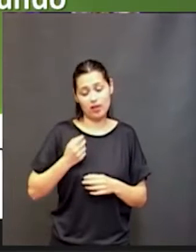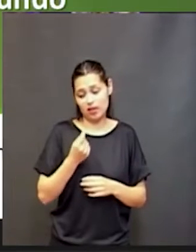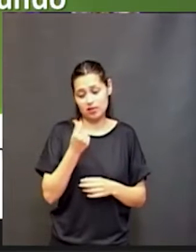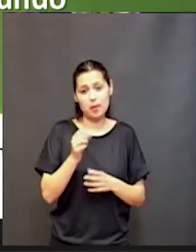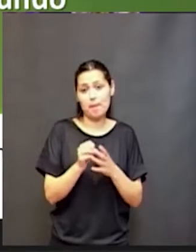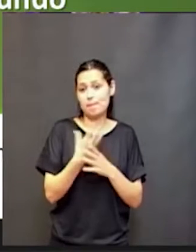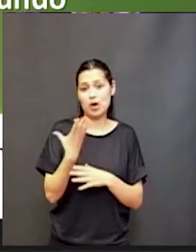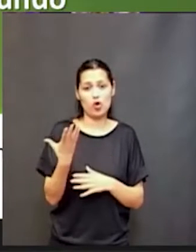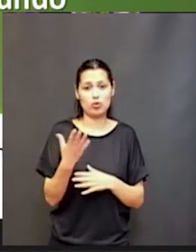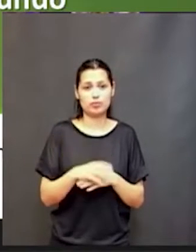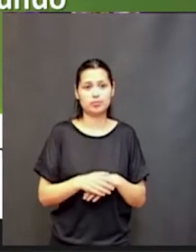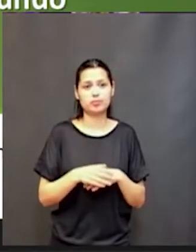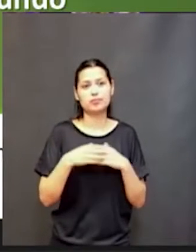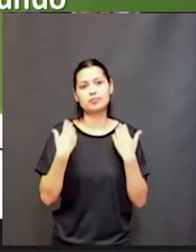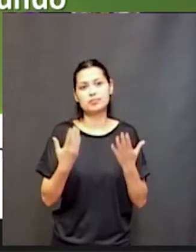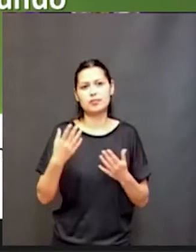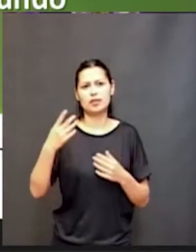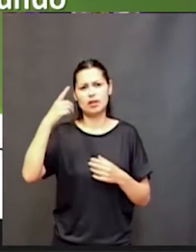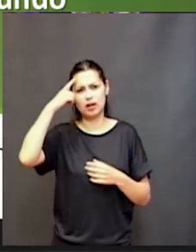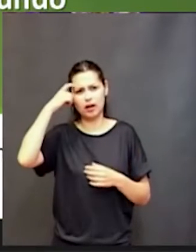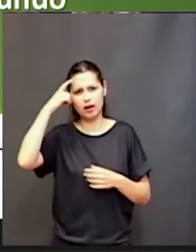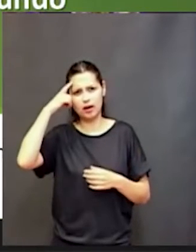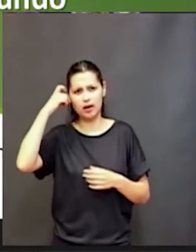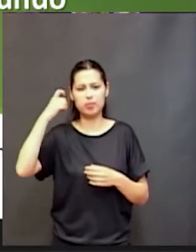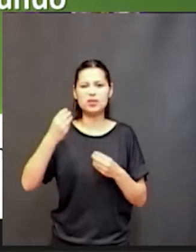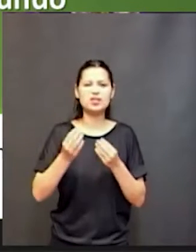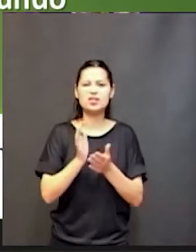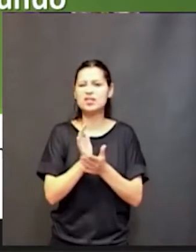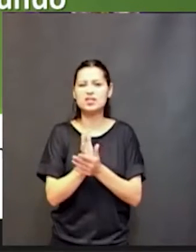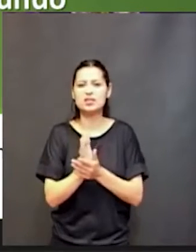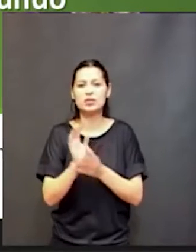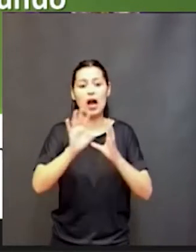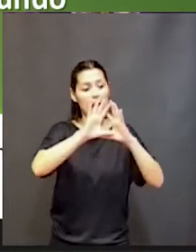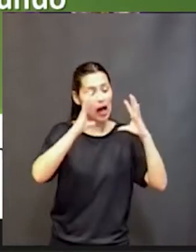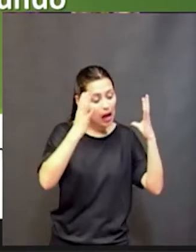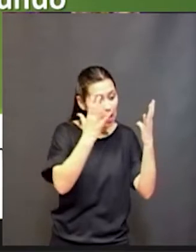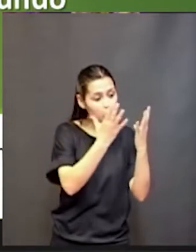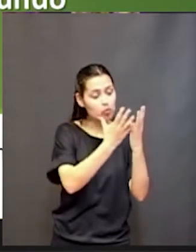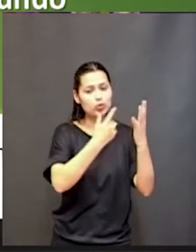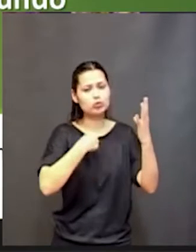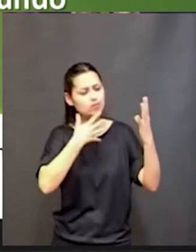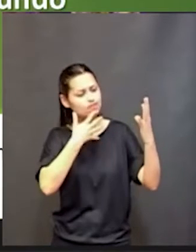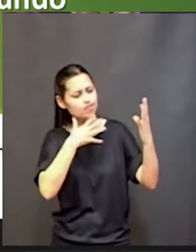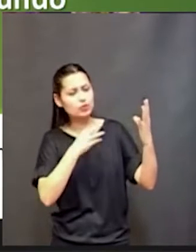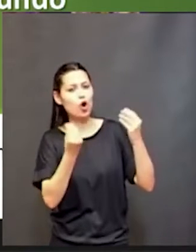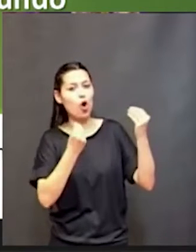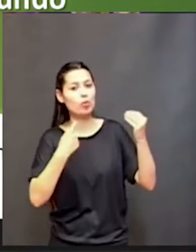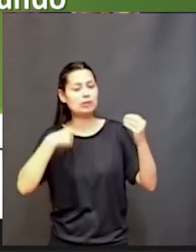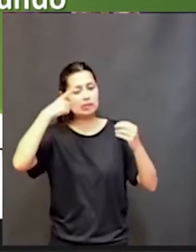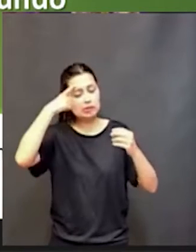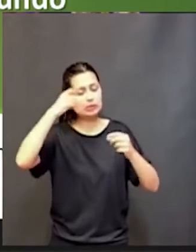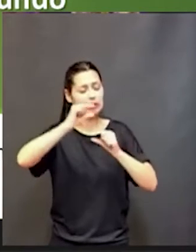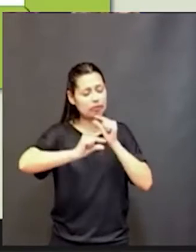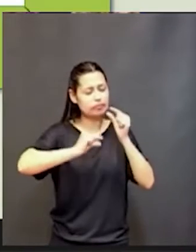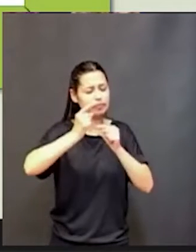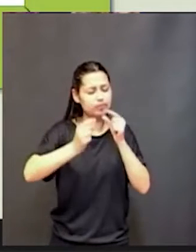llevarnos una porción de realidad y construir ese mundo, ese conocimiento del mundo que hace que nos permita encontrarnos